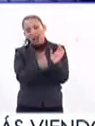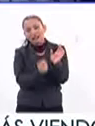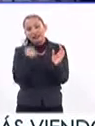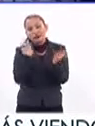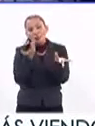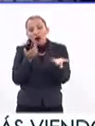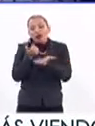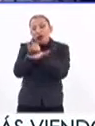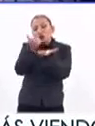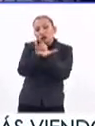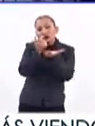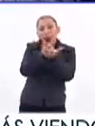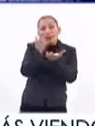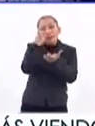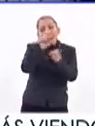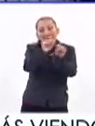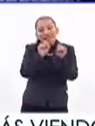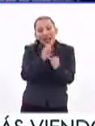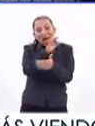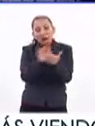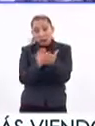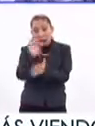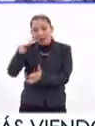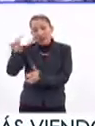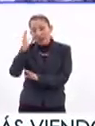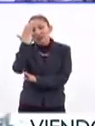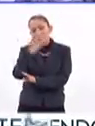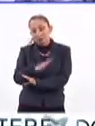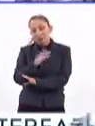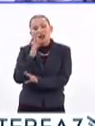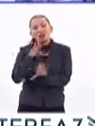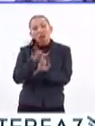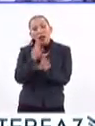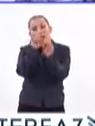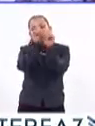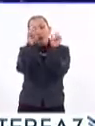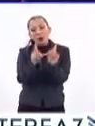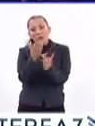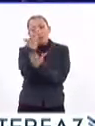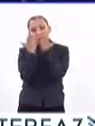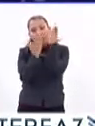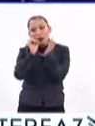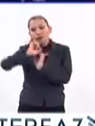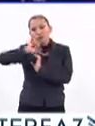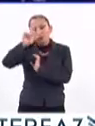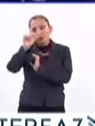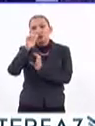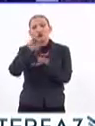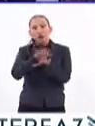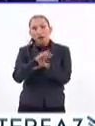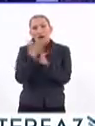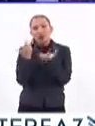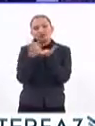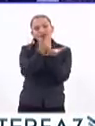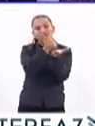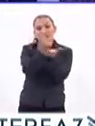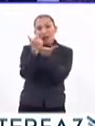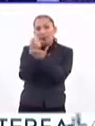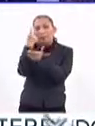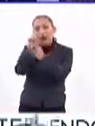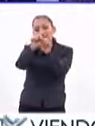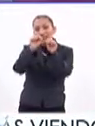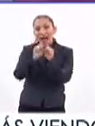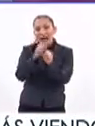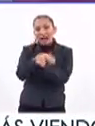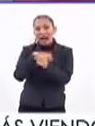de lo que es la mediación en las salas de lectura, porque la mayoría ya están capacitadas con un diplomado de profesionalización de mediadores de salas de